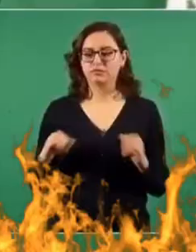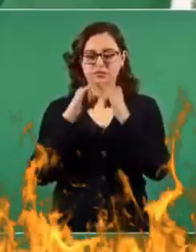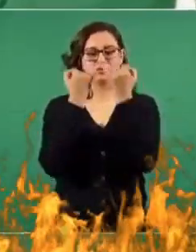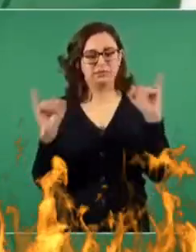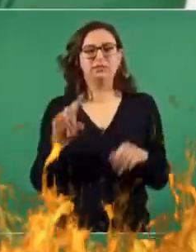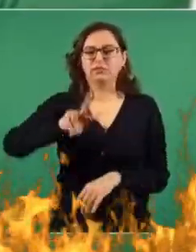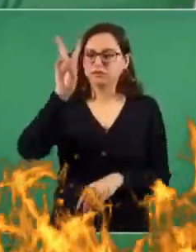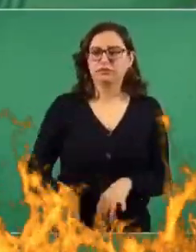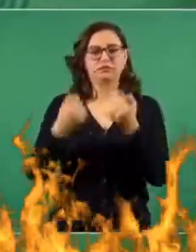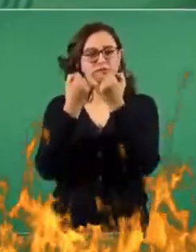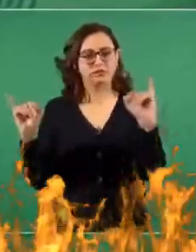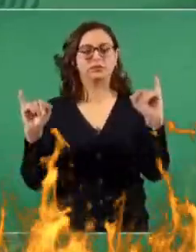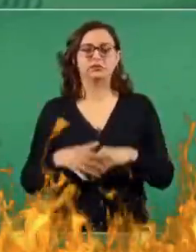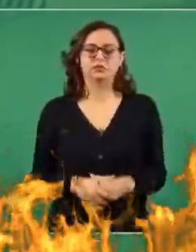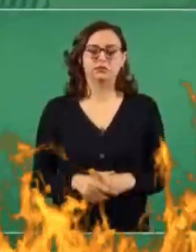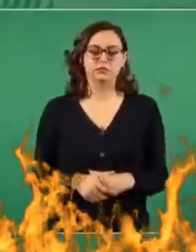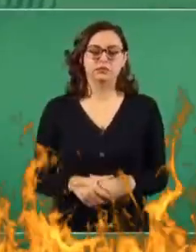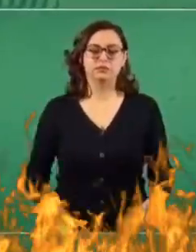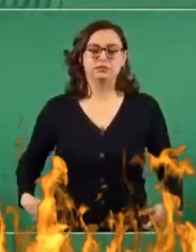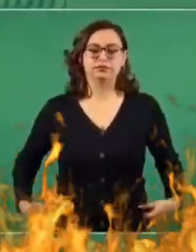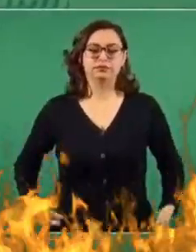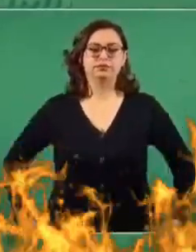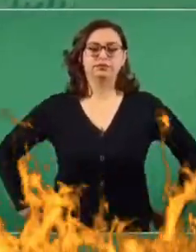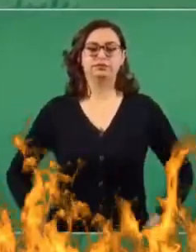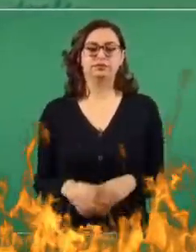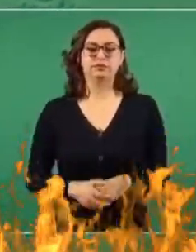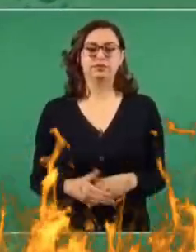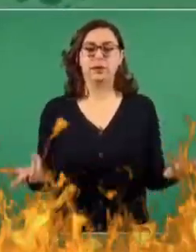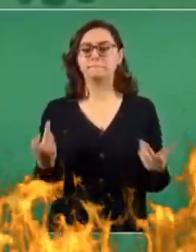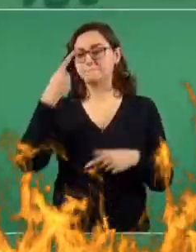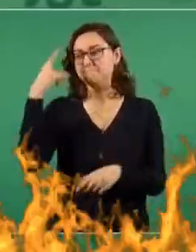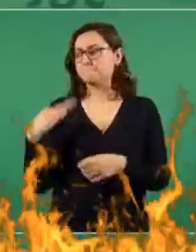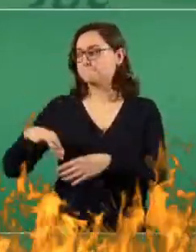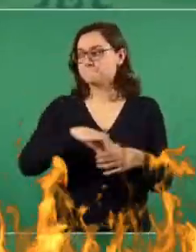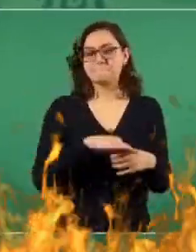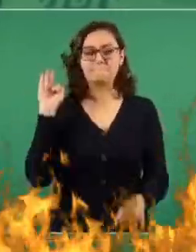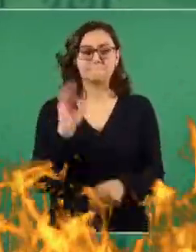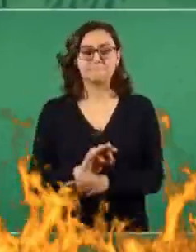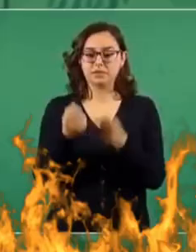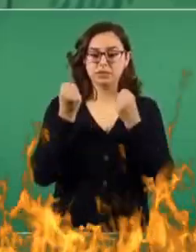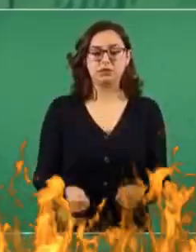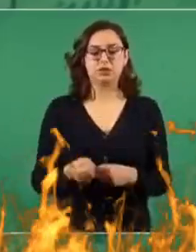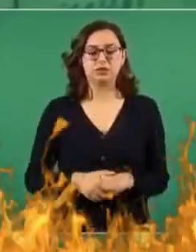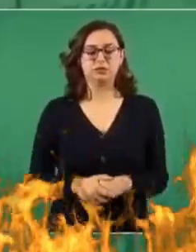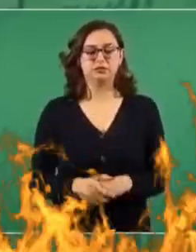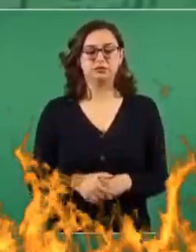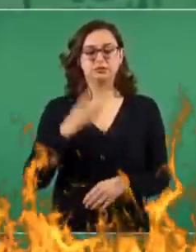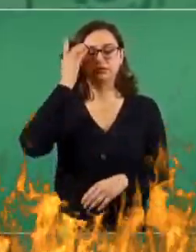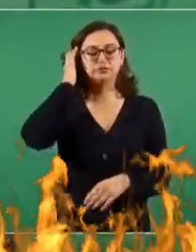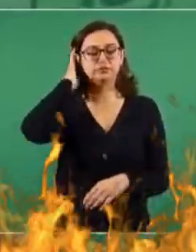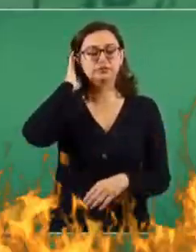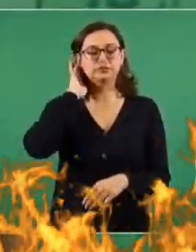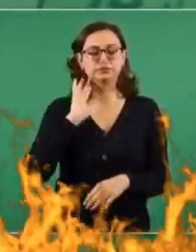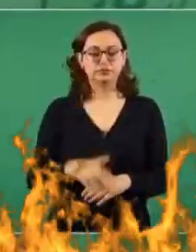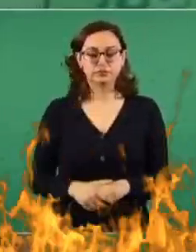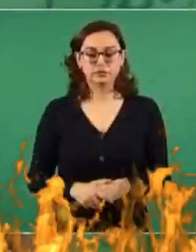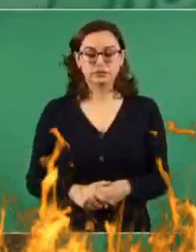verdaderamente independiente, autónomo, que dé seguridad, garantías a todos los mexicanos, que no sea tendencioso,